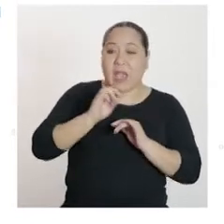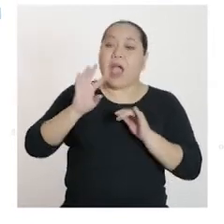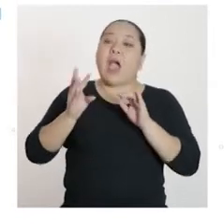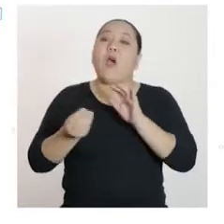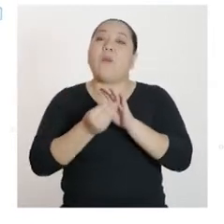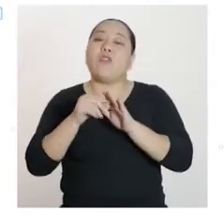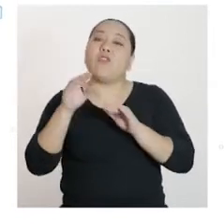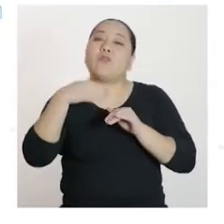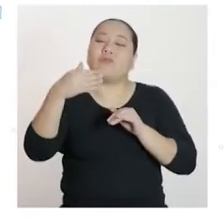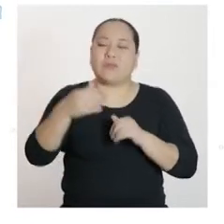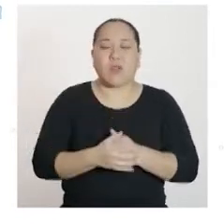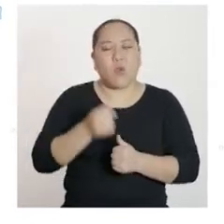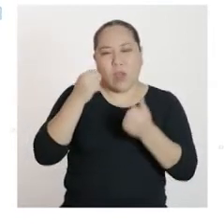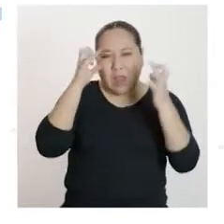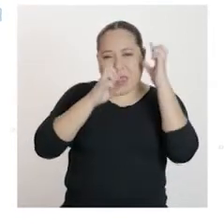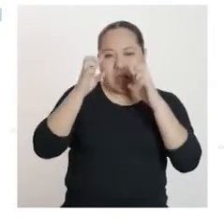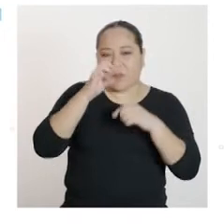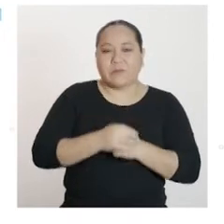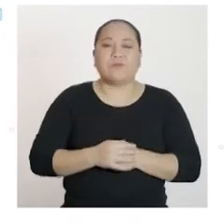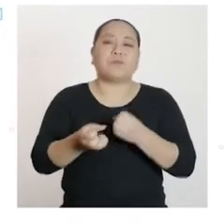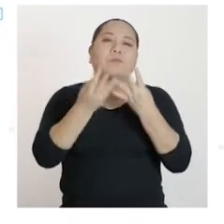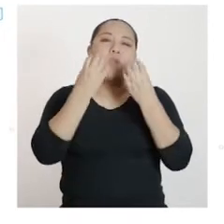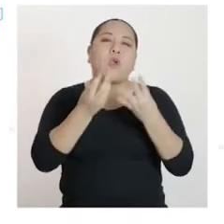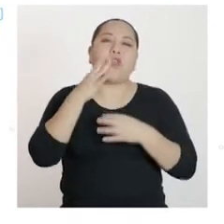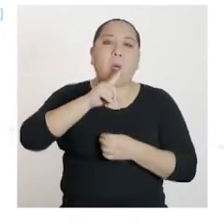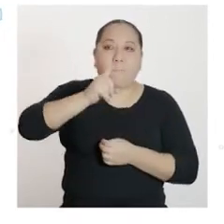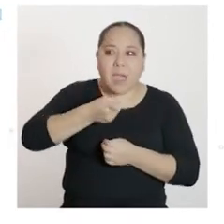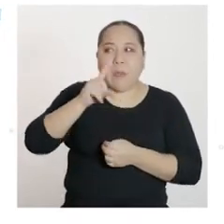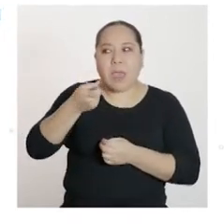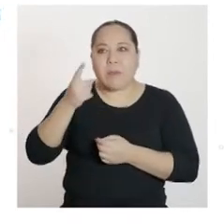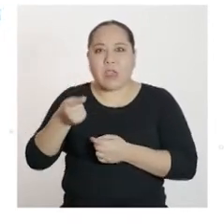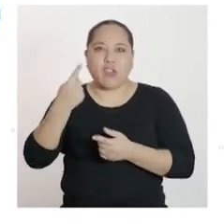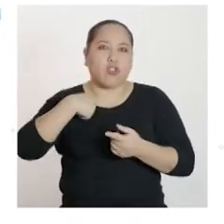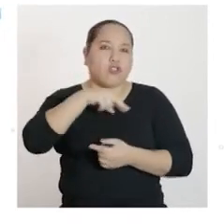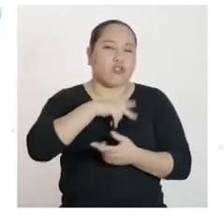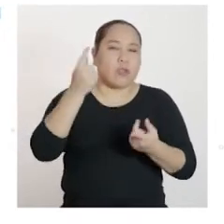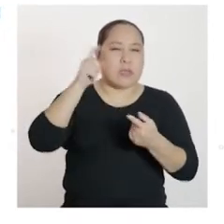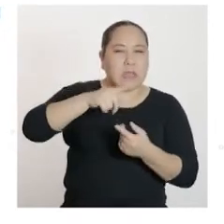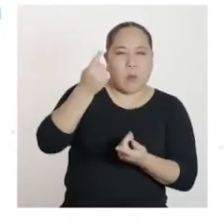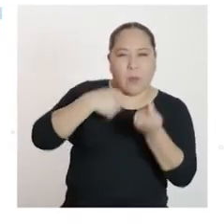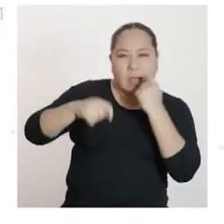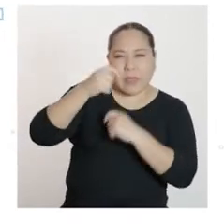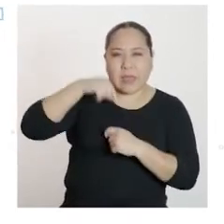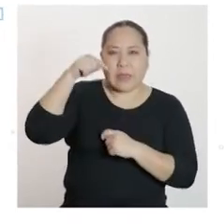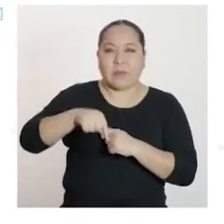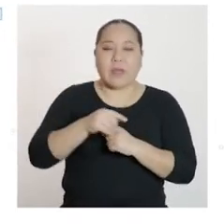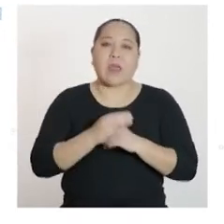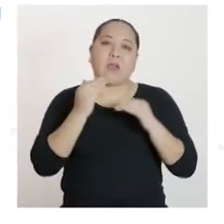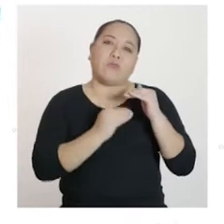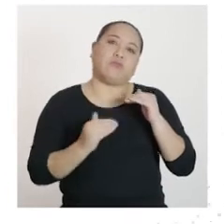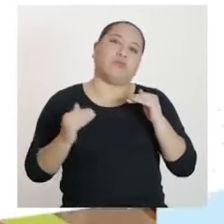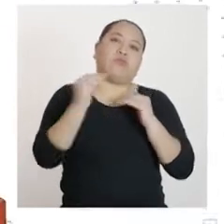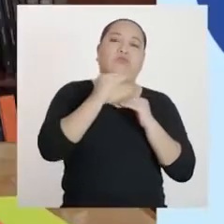Nuestra duda es la siguiente. ¿Cuántos millares de ladrillos deberíamos vender con esta oferta para que el ingreso sea máximo?